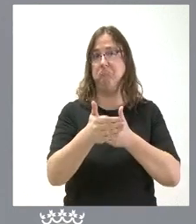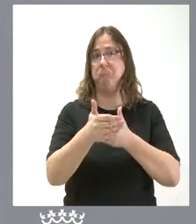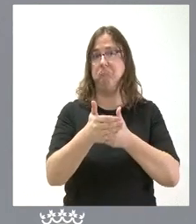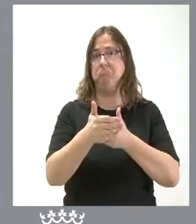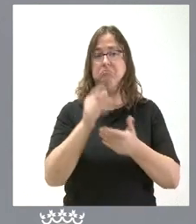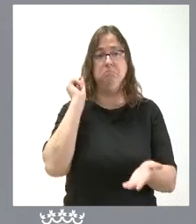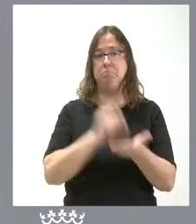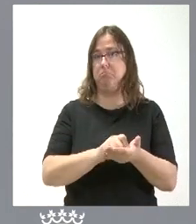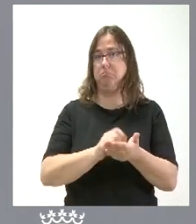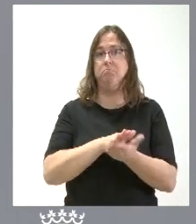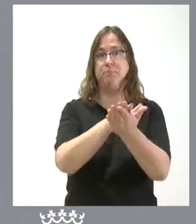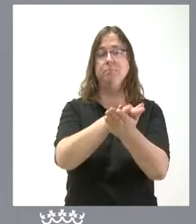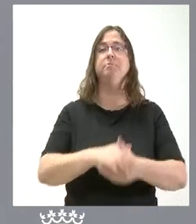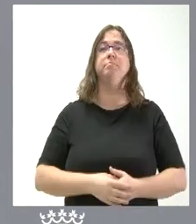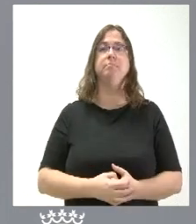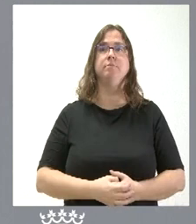carácter inmediato